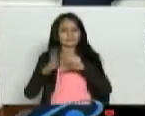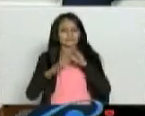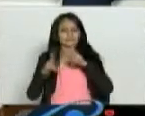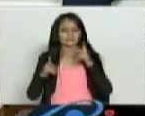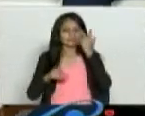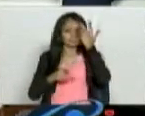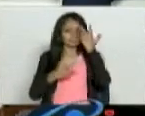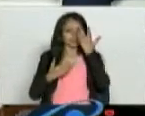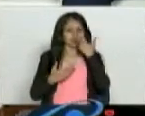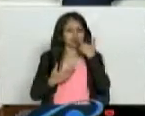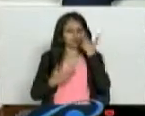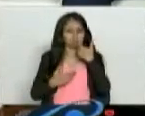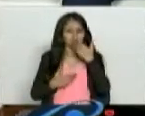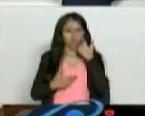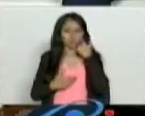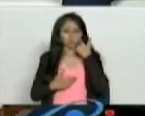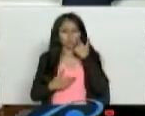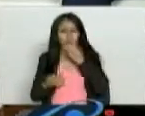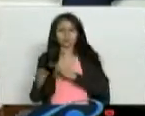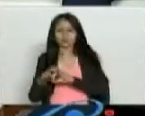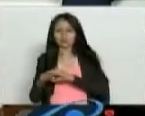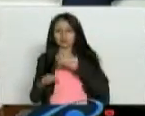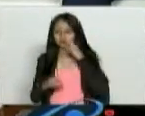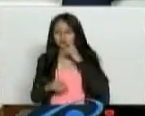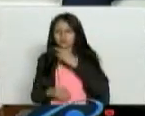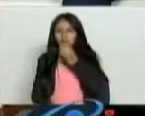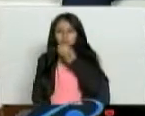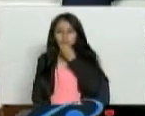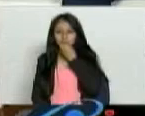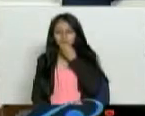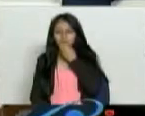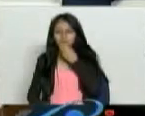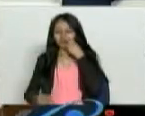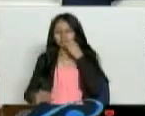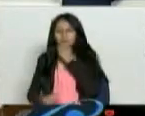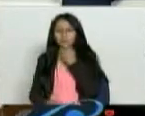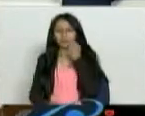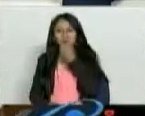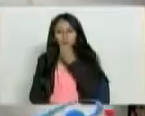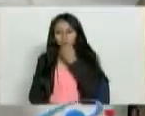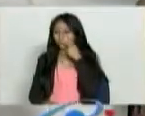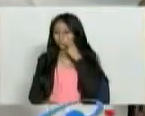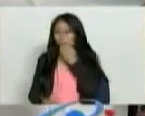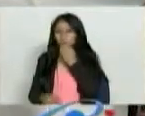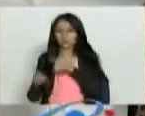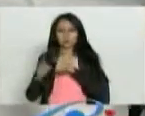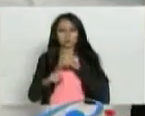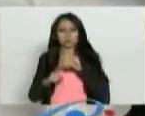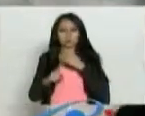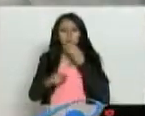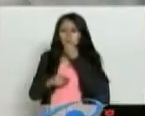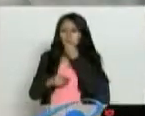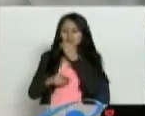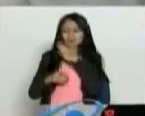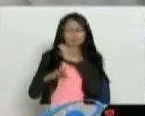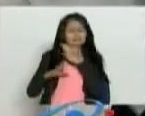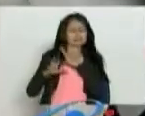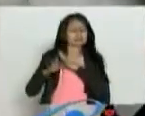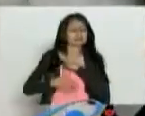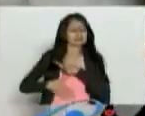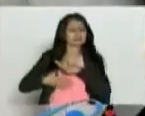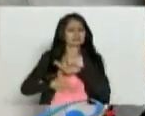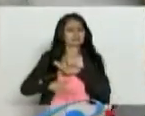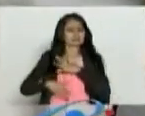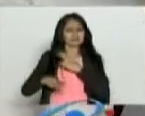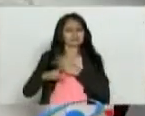alérgicos a ciertos alimentos. También se hace la prueba de alergia a los alimentos. Porque hay gente que es alérgica a ciertos alimentos. Bueno, ese